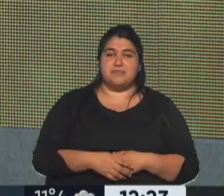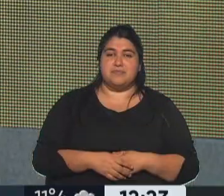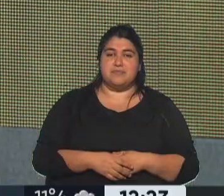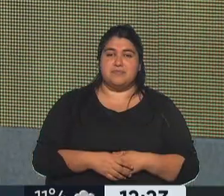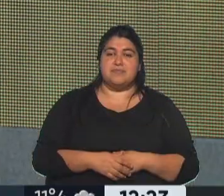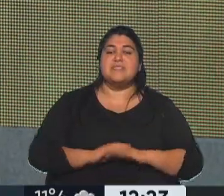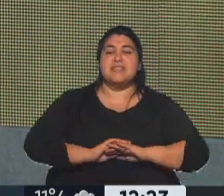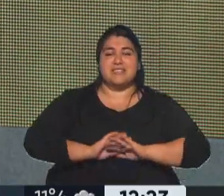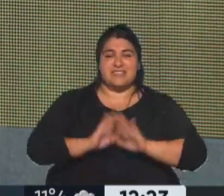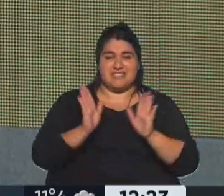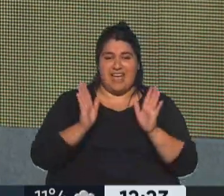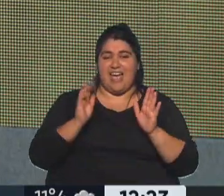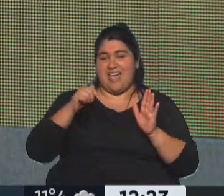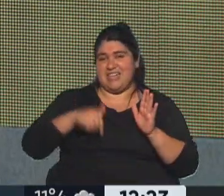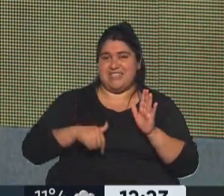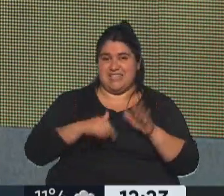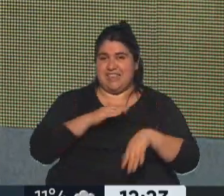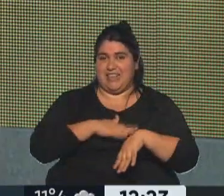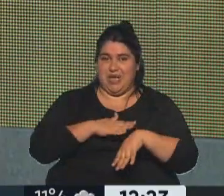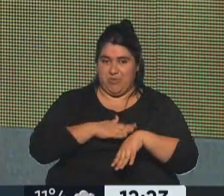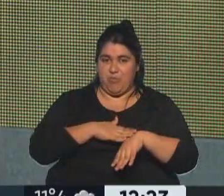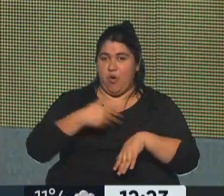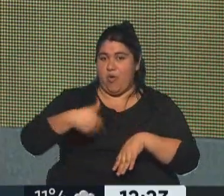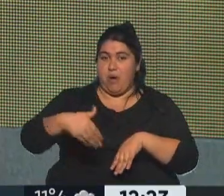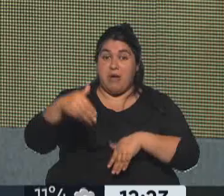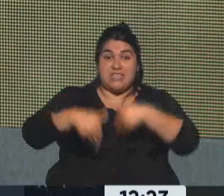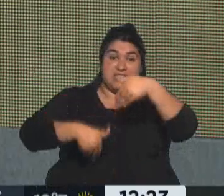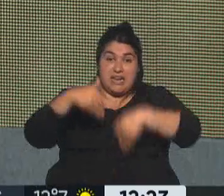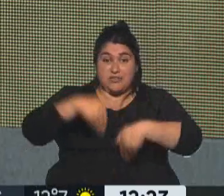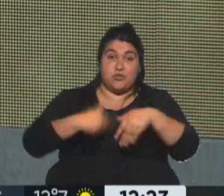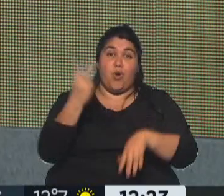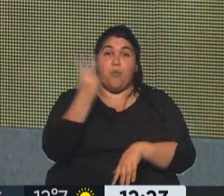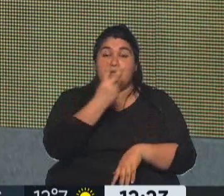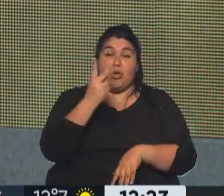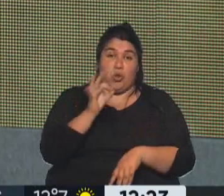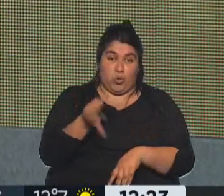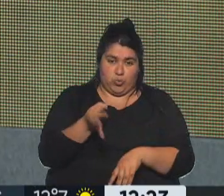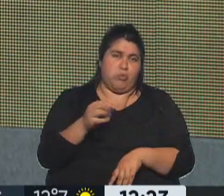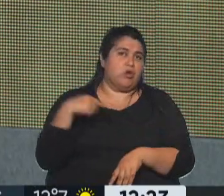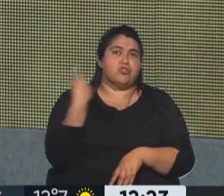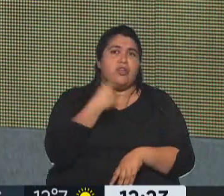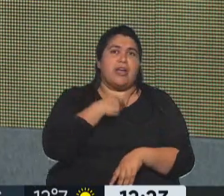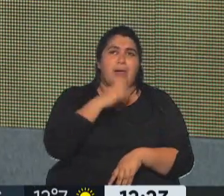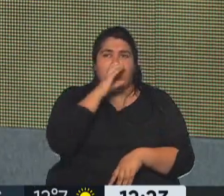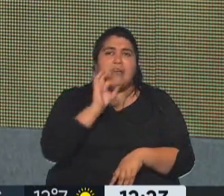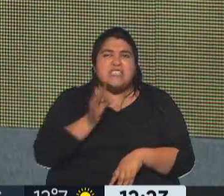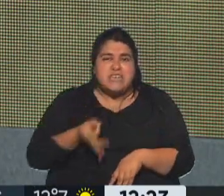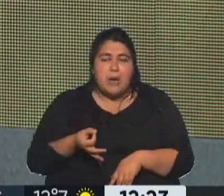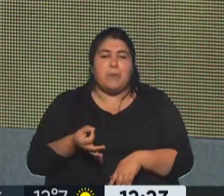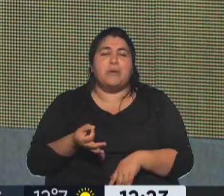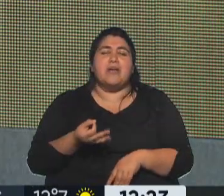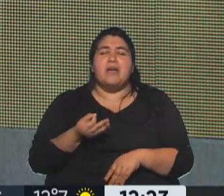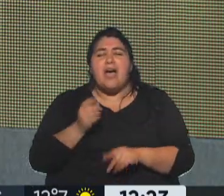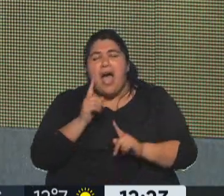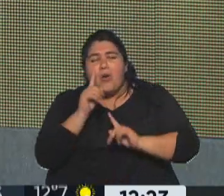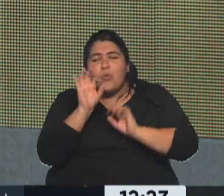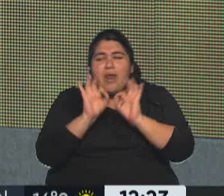Y ya estamos en tiempo de descuento, estamos muy cerca de las elecciones generales del 22 de octubre y claro, todos queremos saber algunas cuestiones